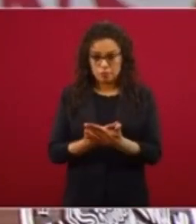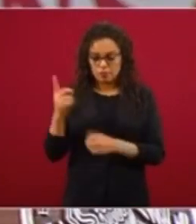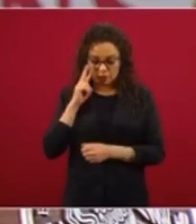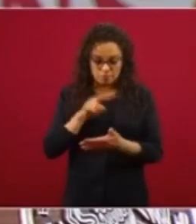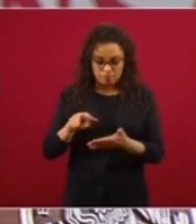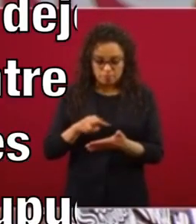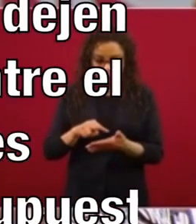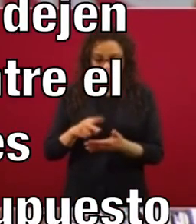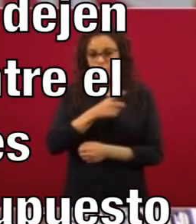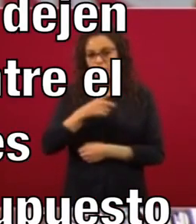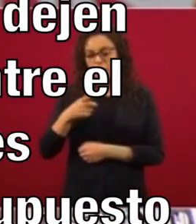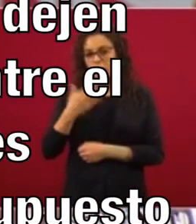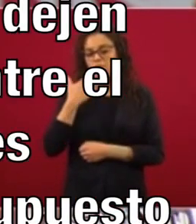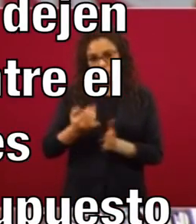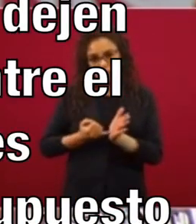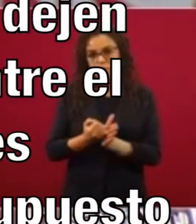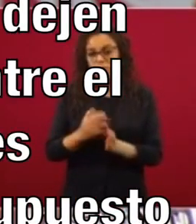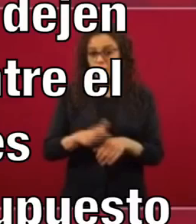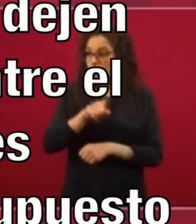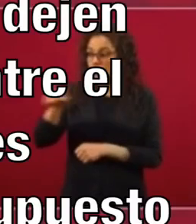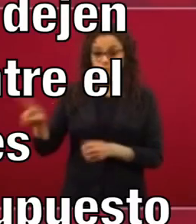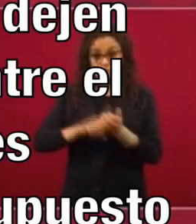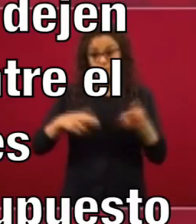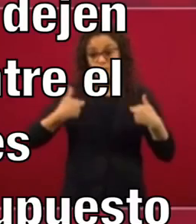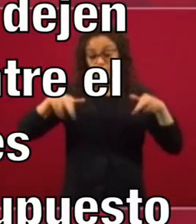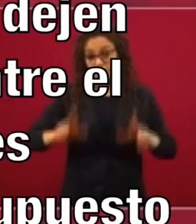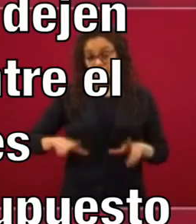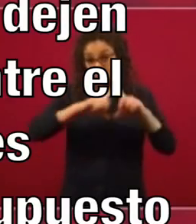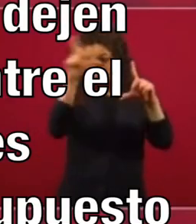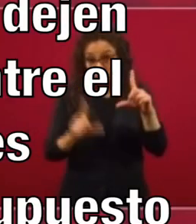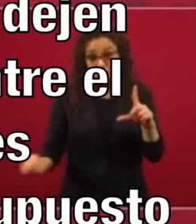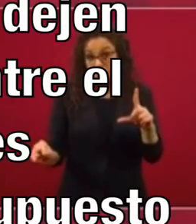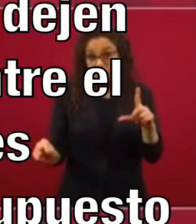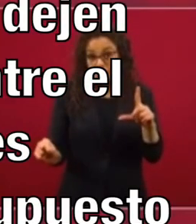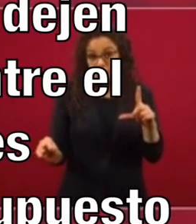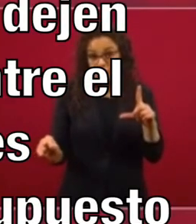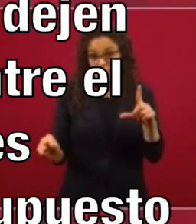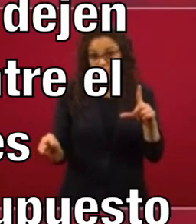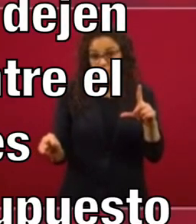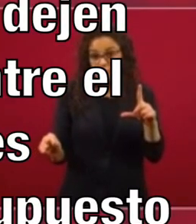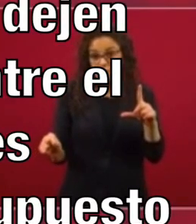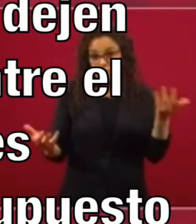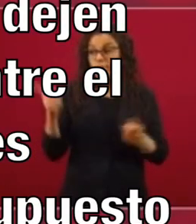representantes del pueblo. Que no se hagan pasar como representantes del pueblo cuando no lo son.